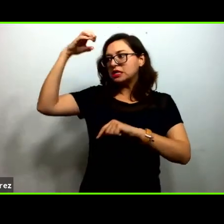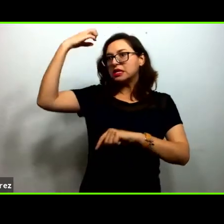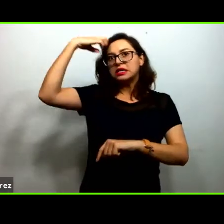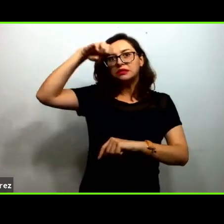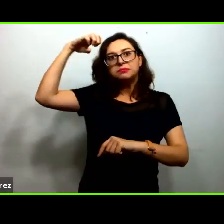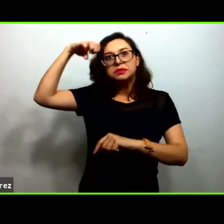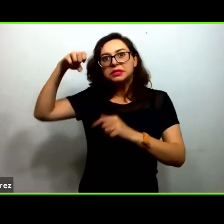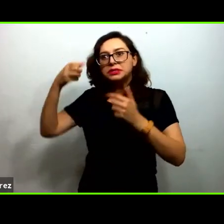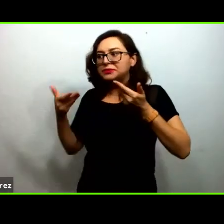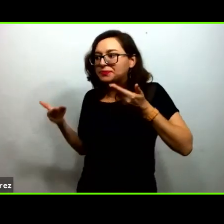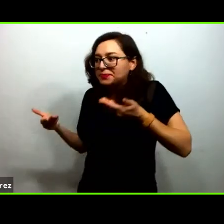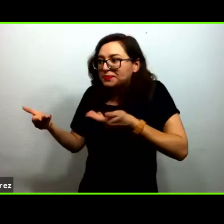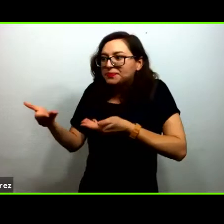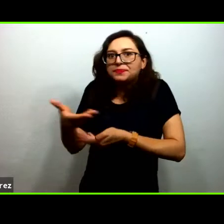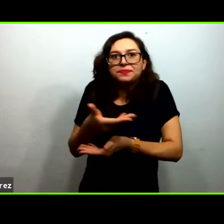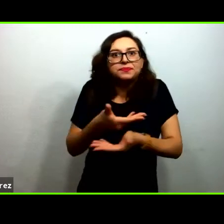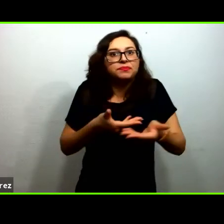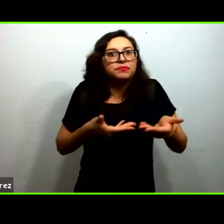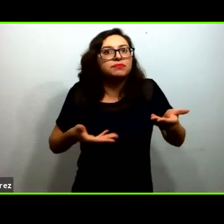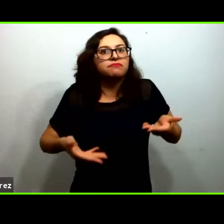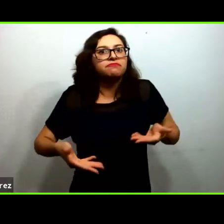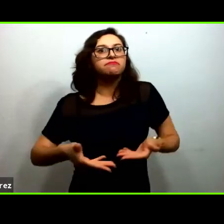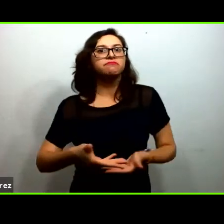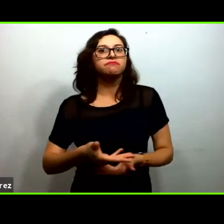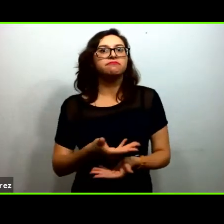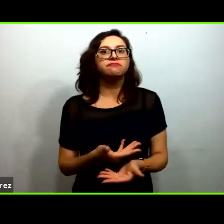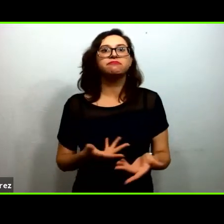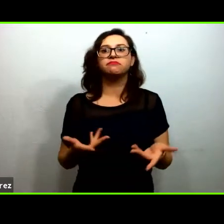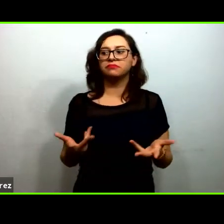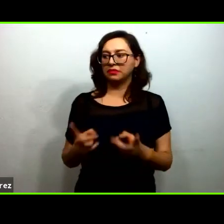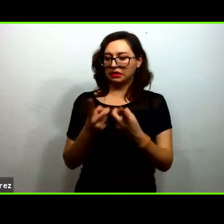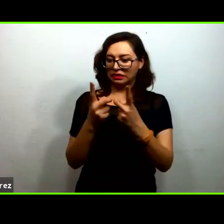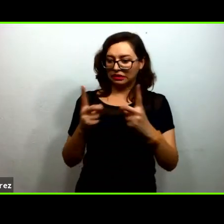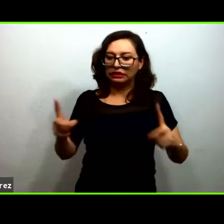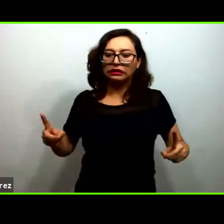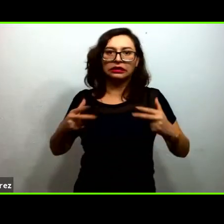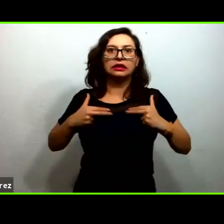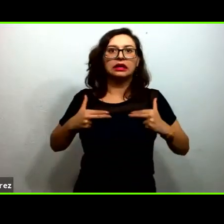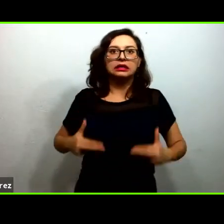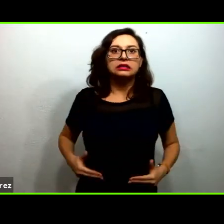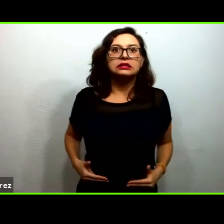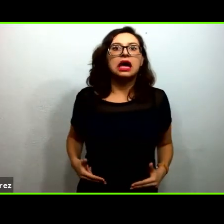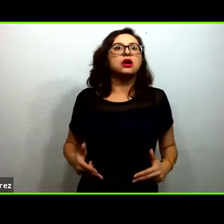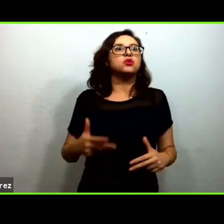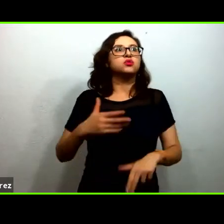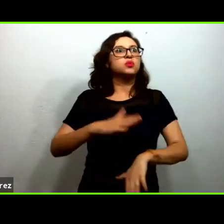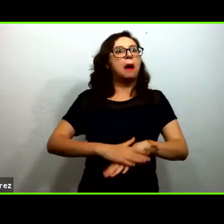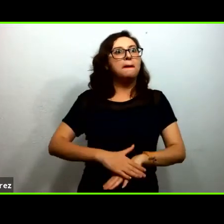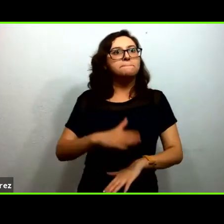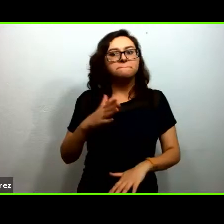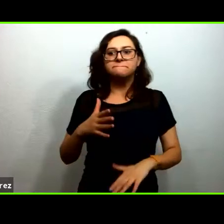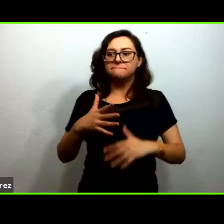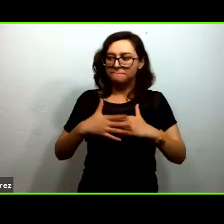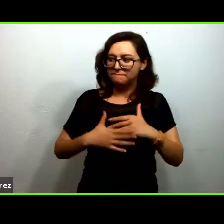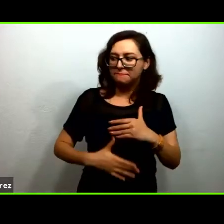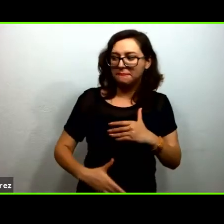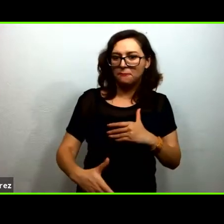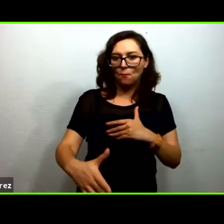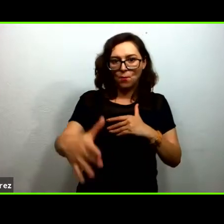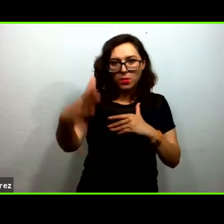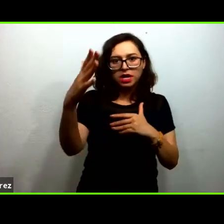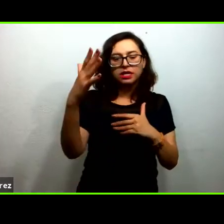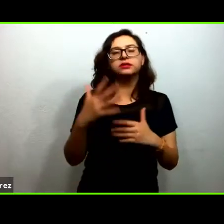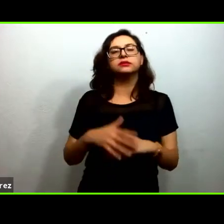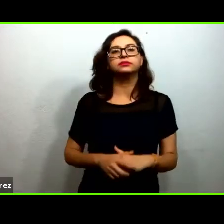tendientes a un desarrollo humano más sustentable por ejemplo